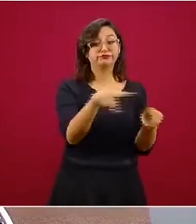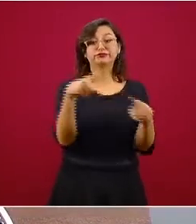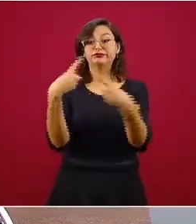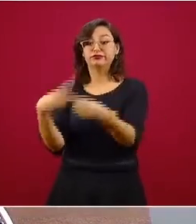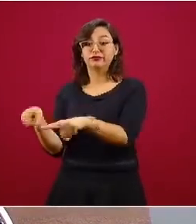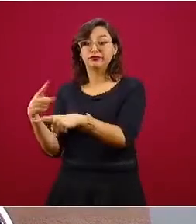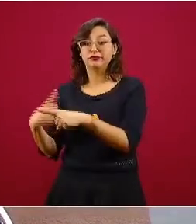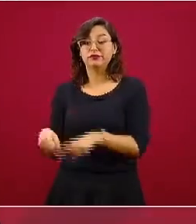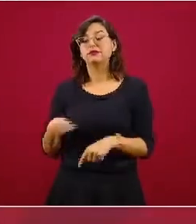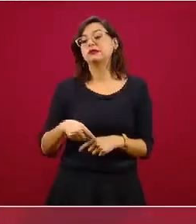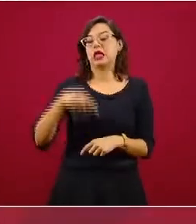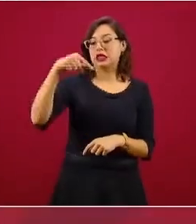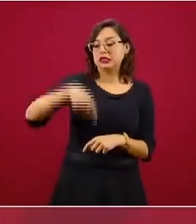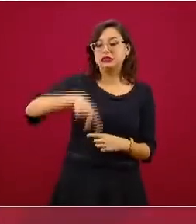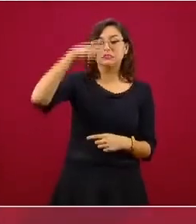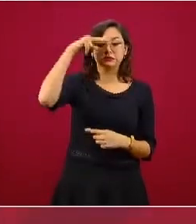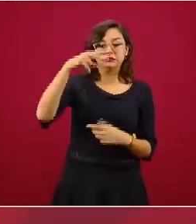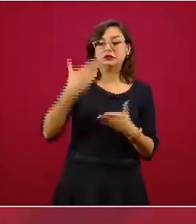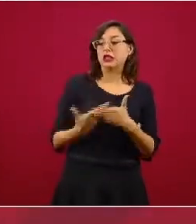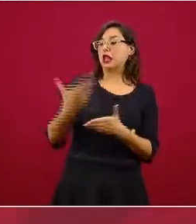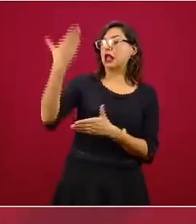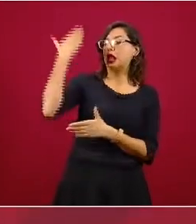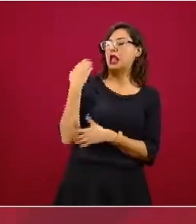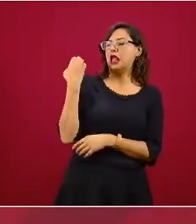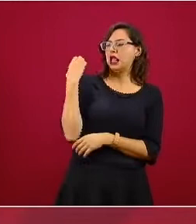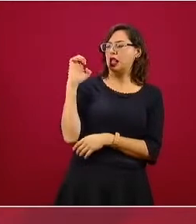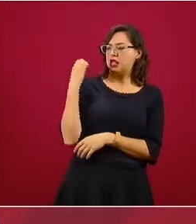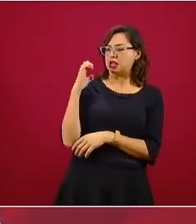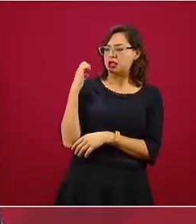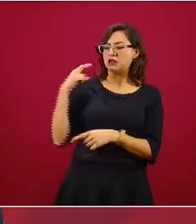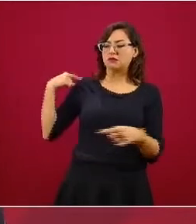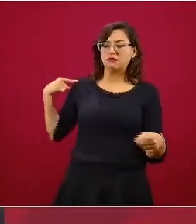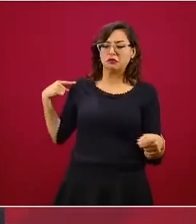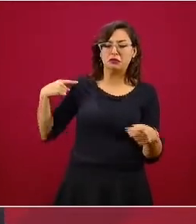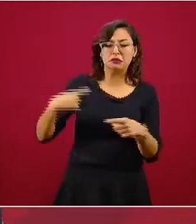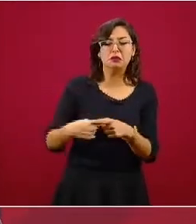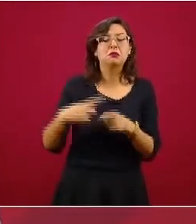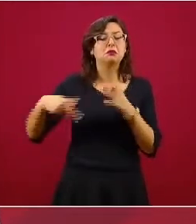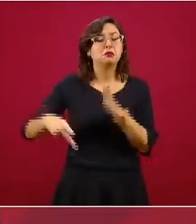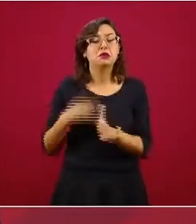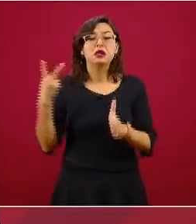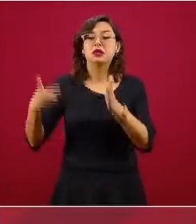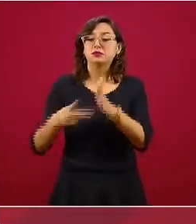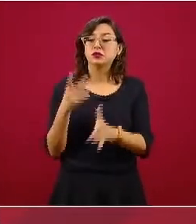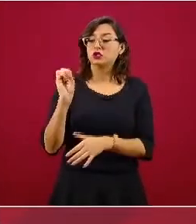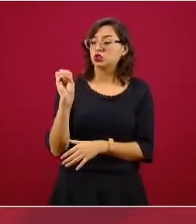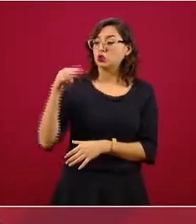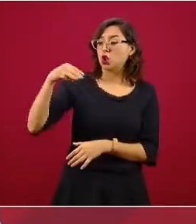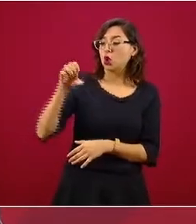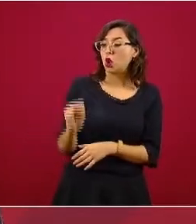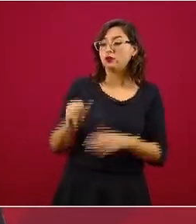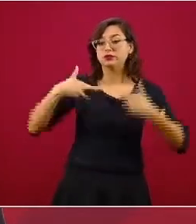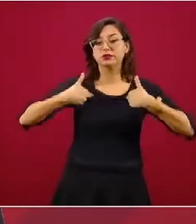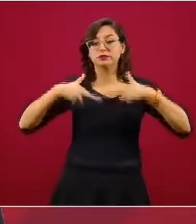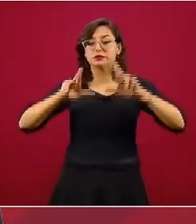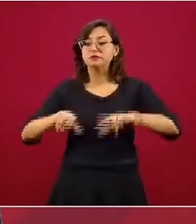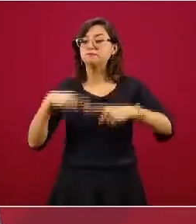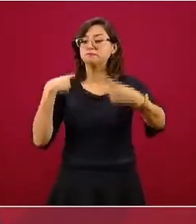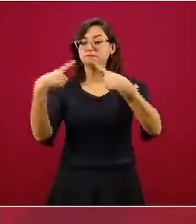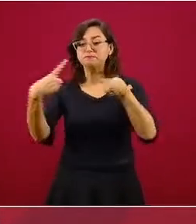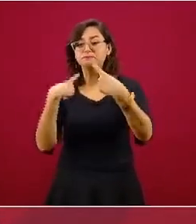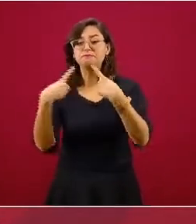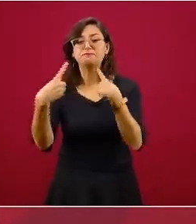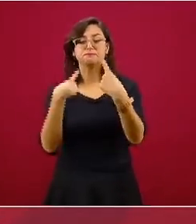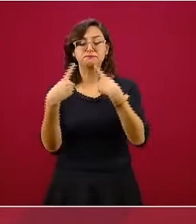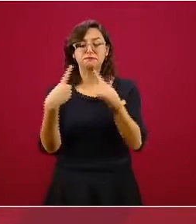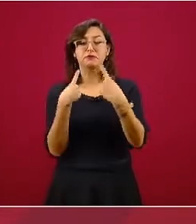planeamos desde enero, como lo hemos conversado extensivamente con la Organización Mundial de la Salud a través de sus representantes en México, como lo